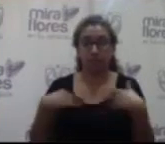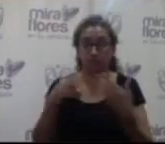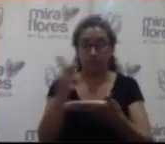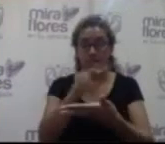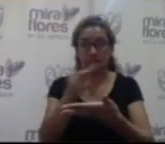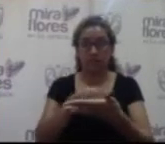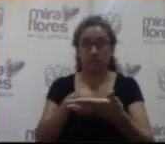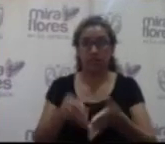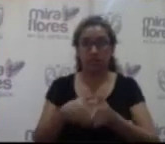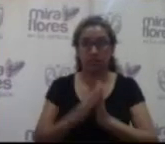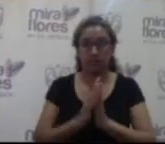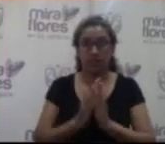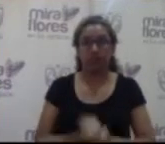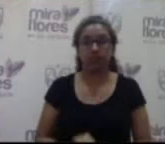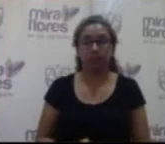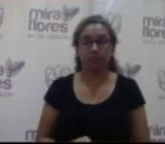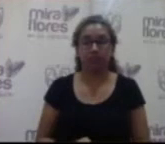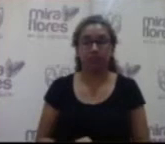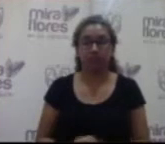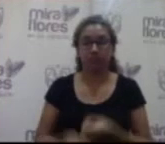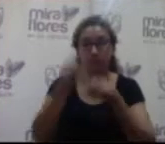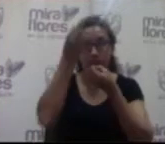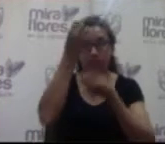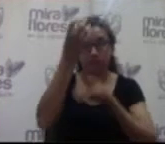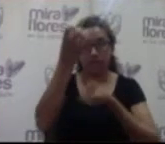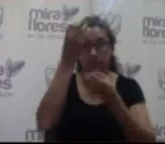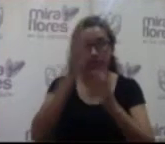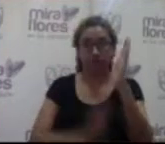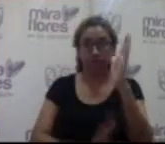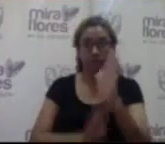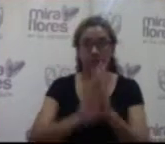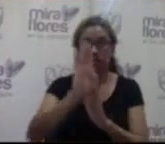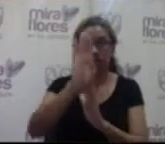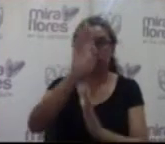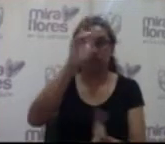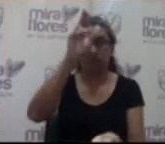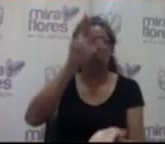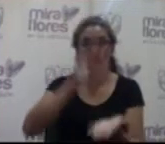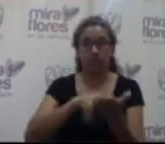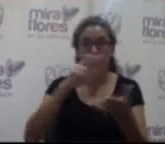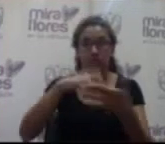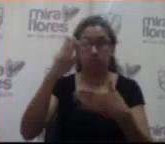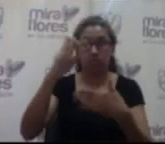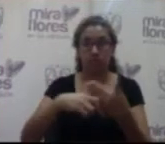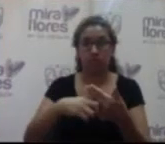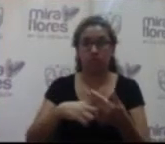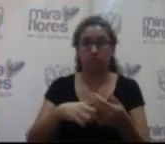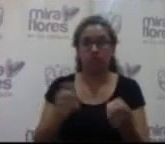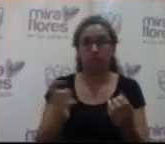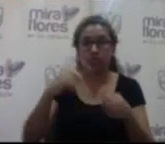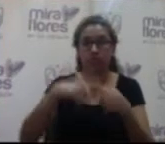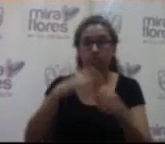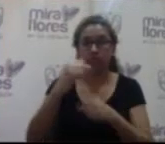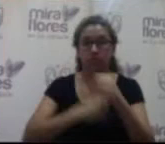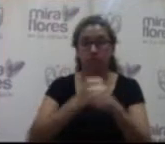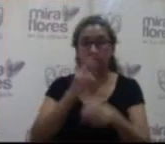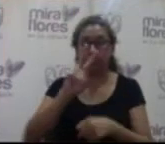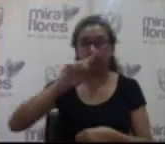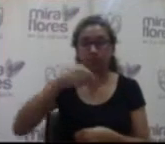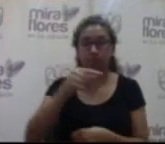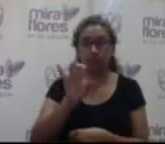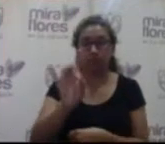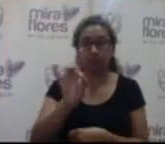lectura a la agenda, por favor? Informe del desarrollo de los proyectos aprobados en el presupuesto participativo del año 2018